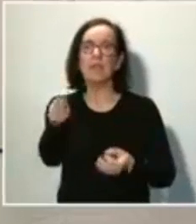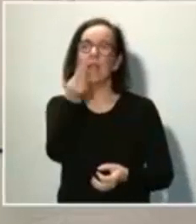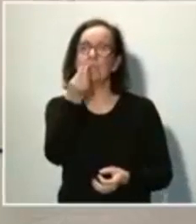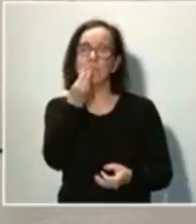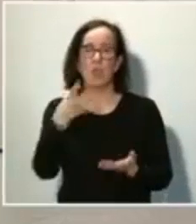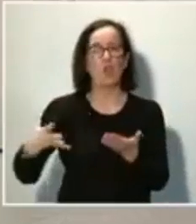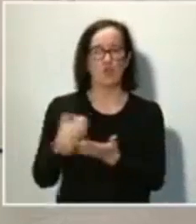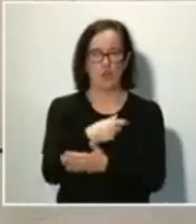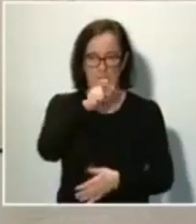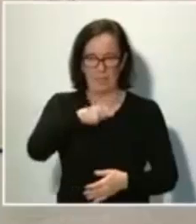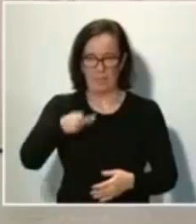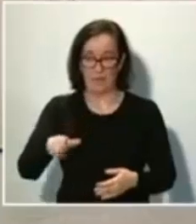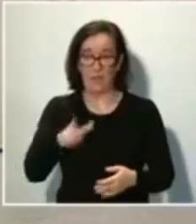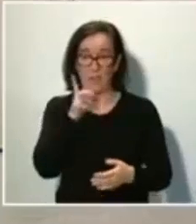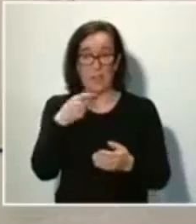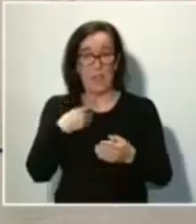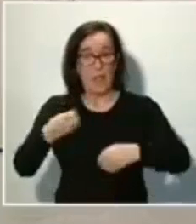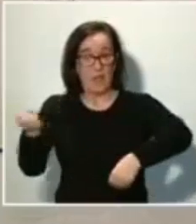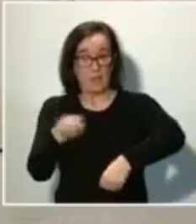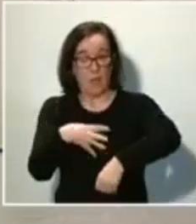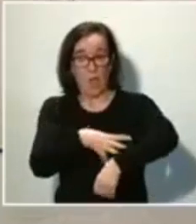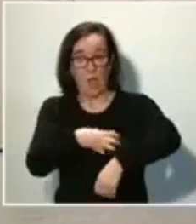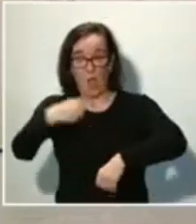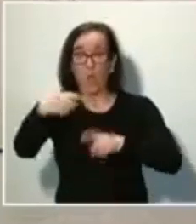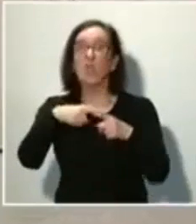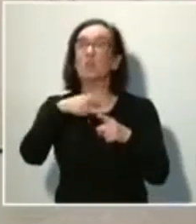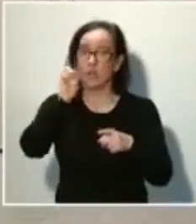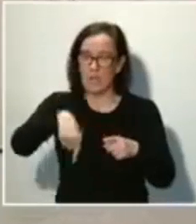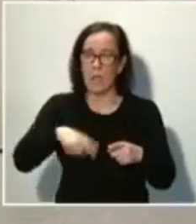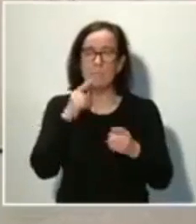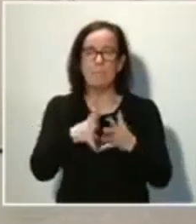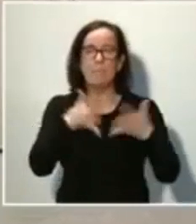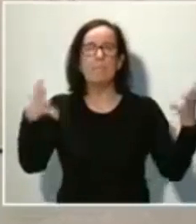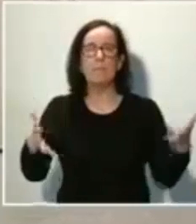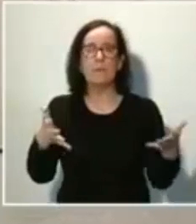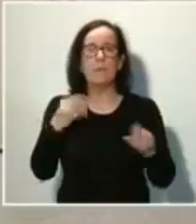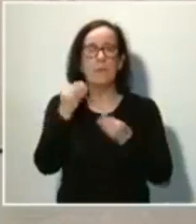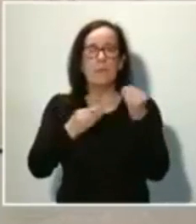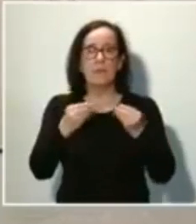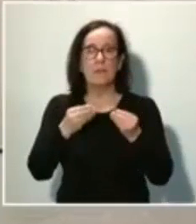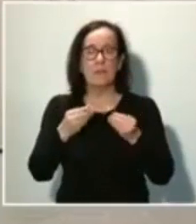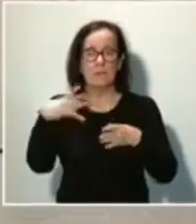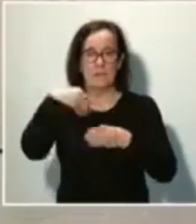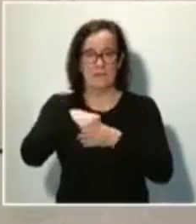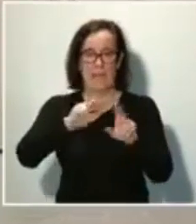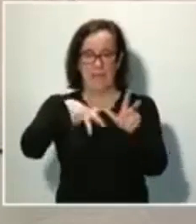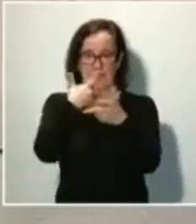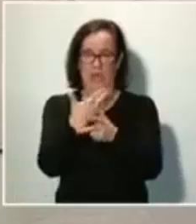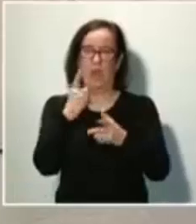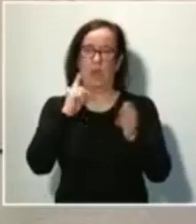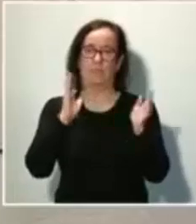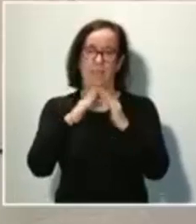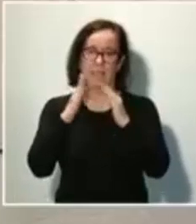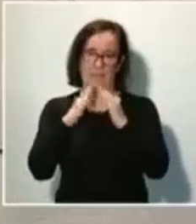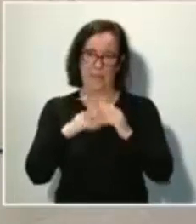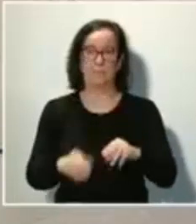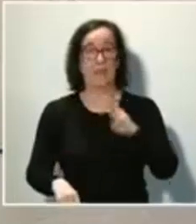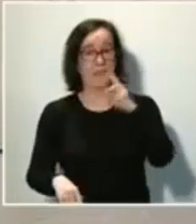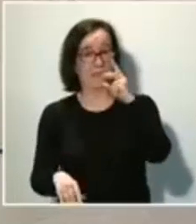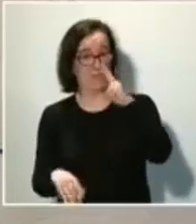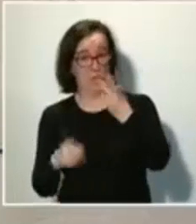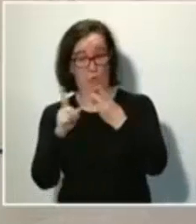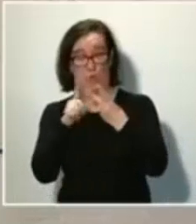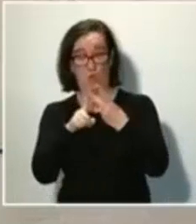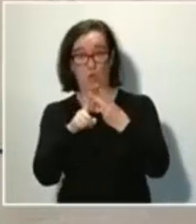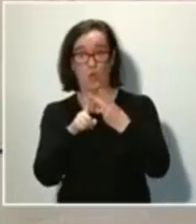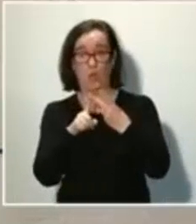personas. Y con este fondo vamos a reforzar y ampliar también los dispositivos de teleasistencia domiciliaria. En segundo lugar, este fondo